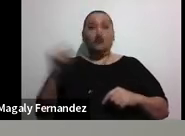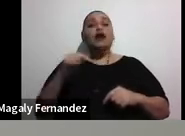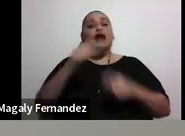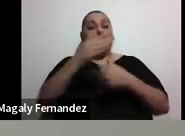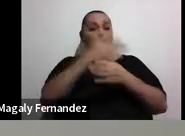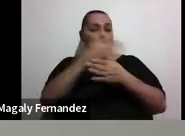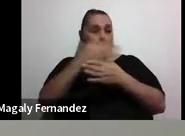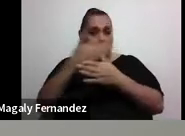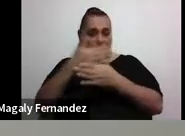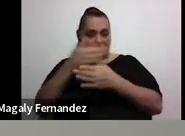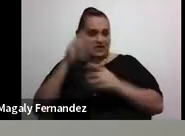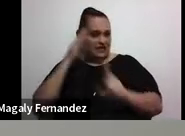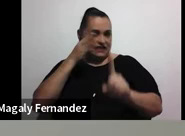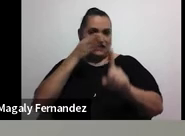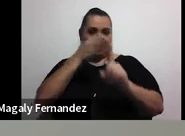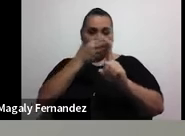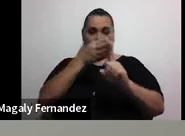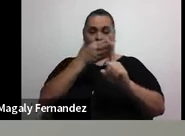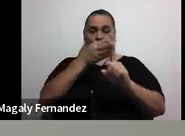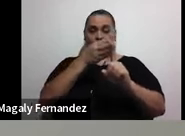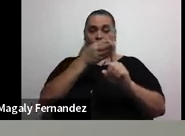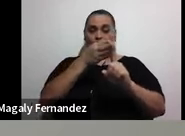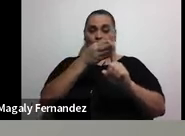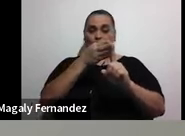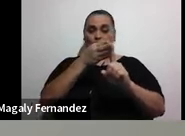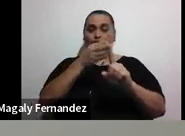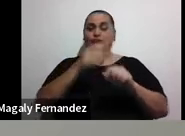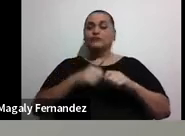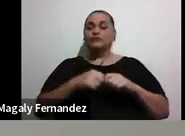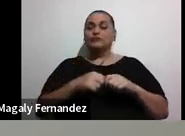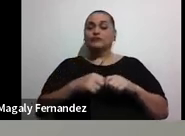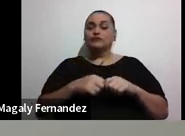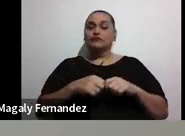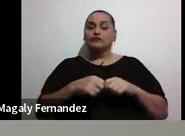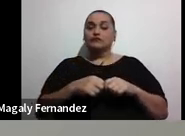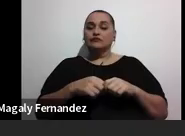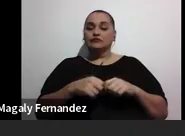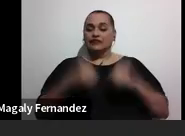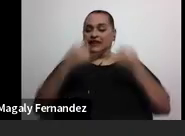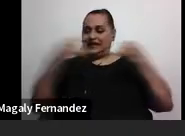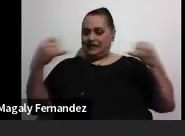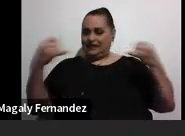directamente por el link.